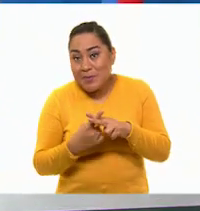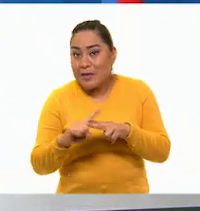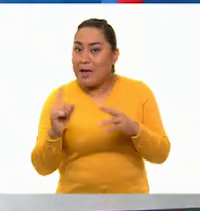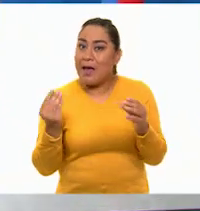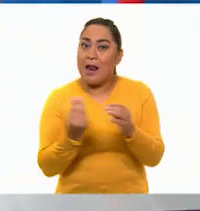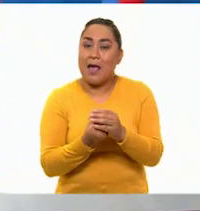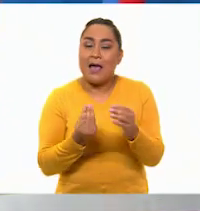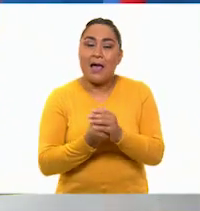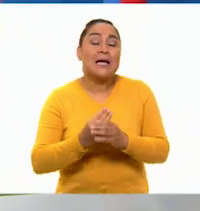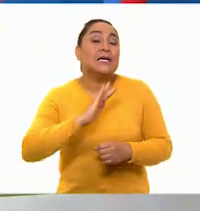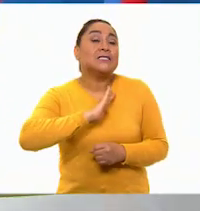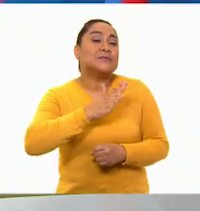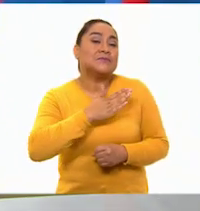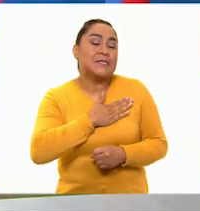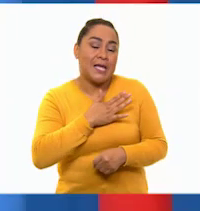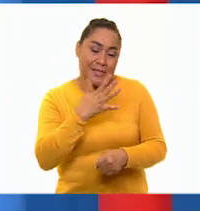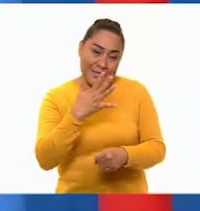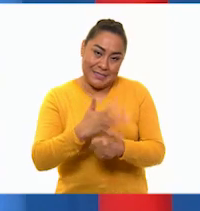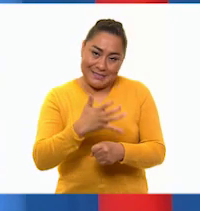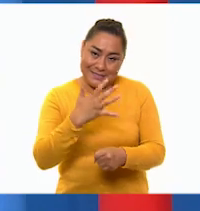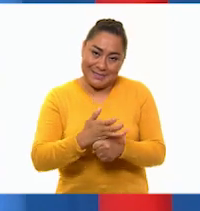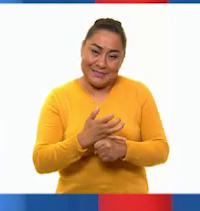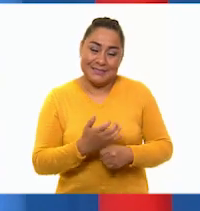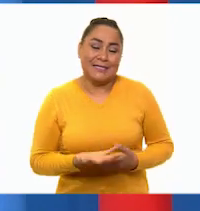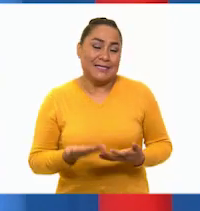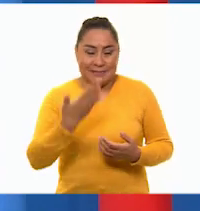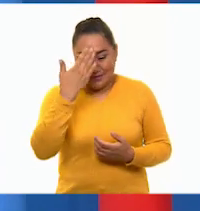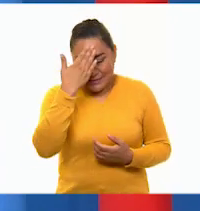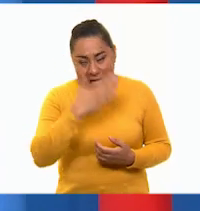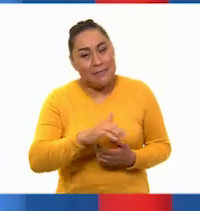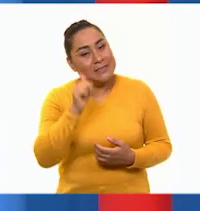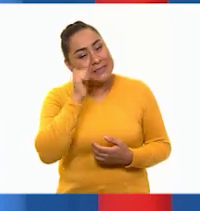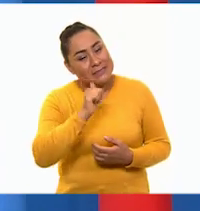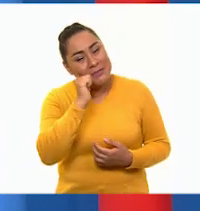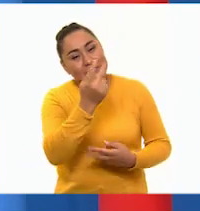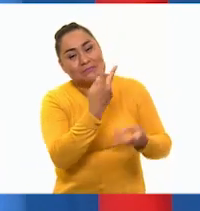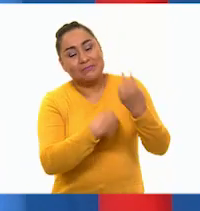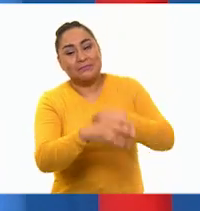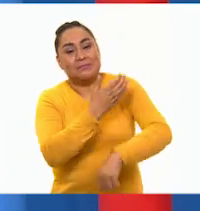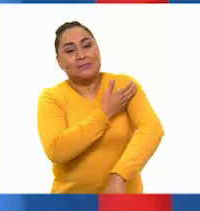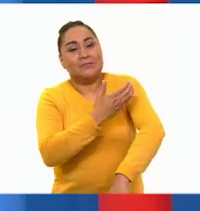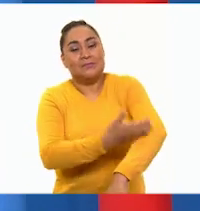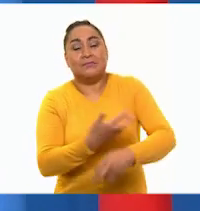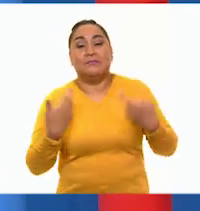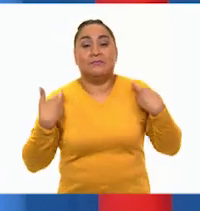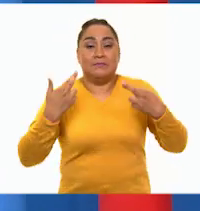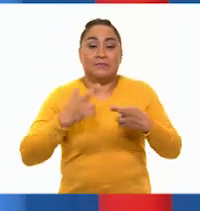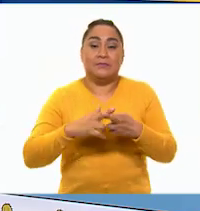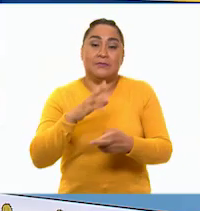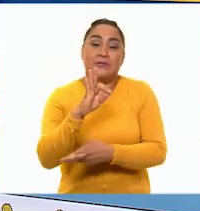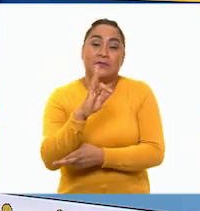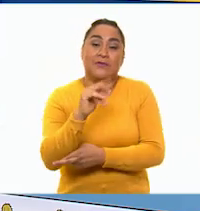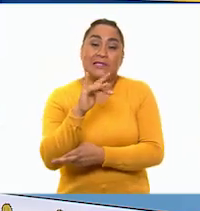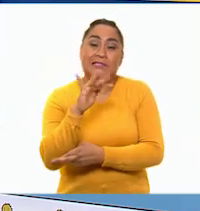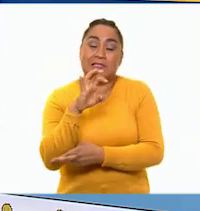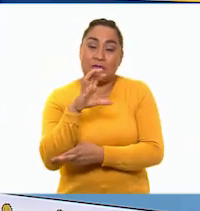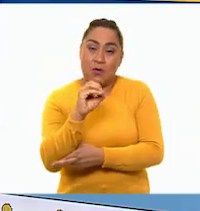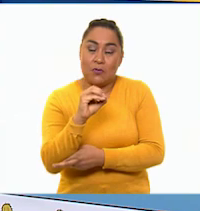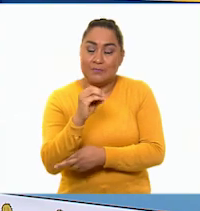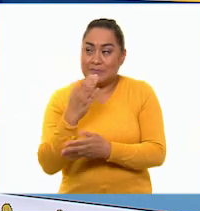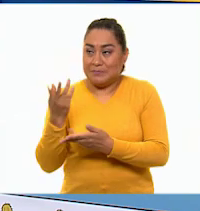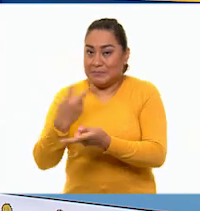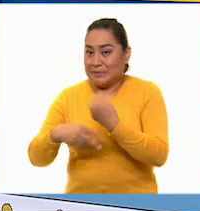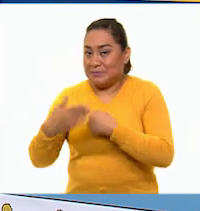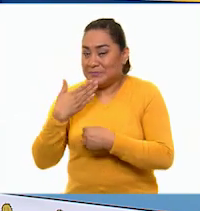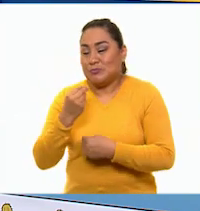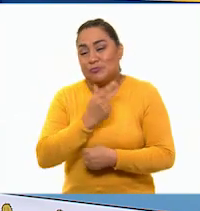sesión de español para quinto grado. Y como siempre nos acompaña el maestro Francisco Olivares. Bienvenido, profe. Muchas gracias, María.